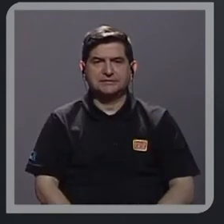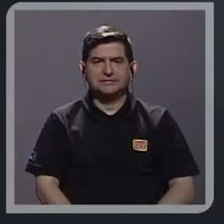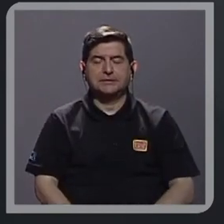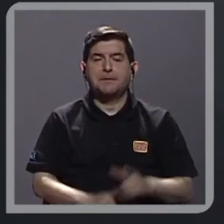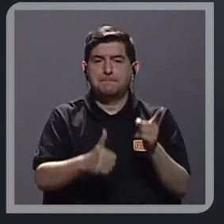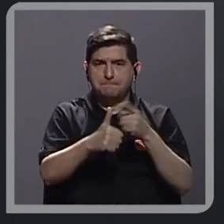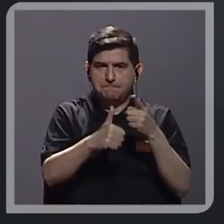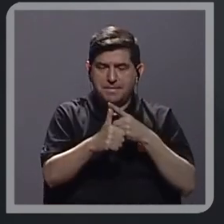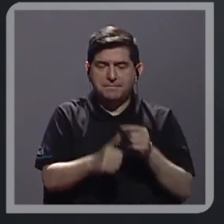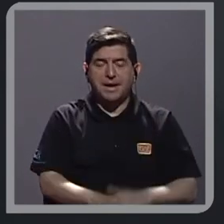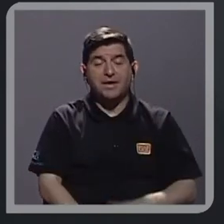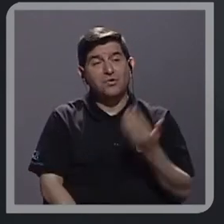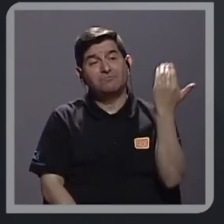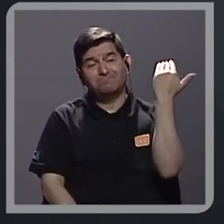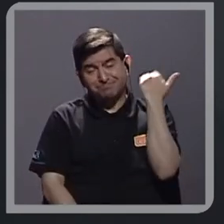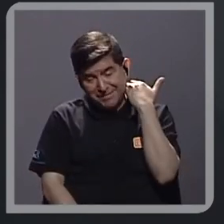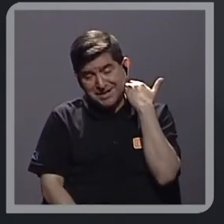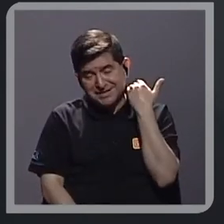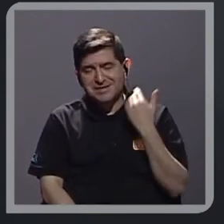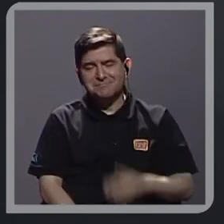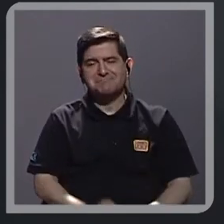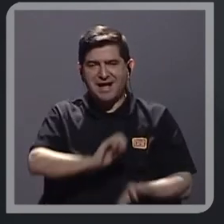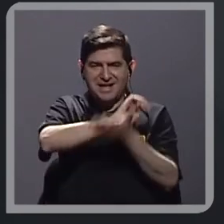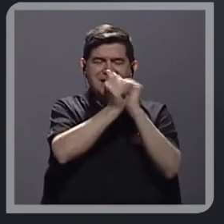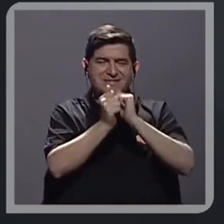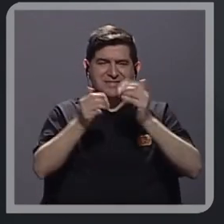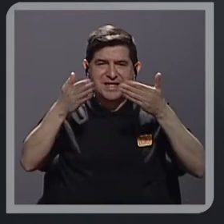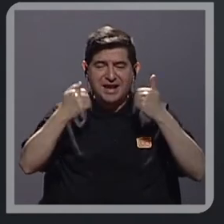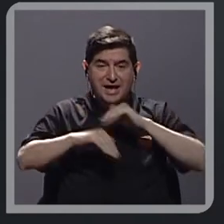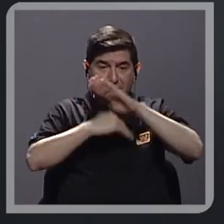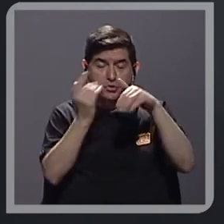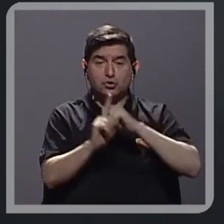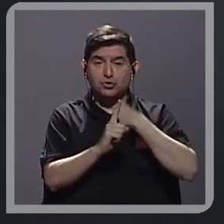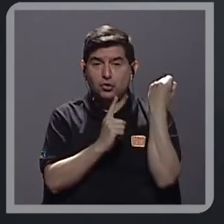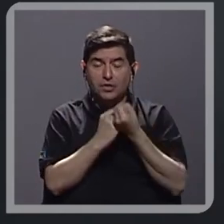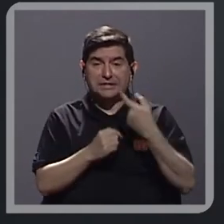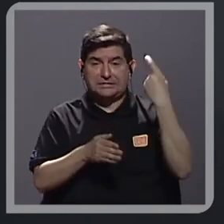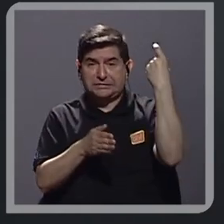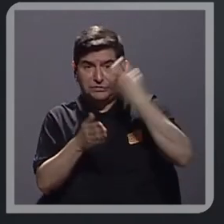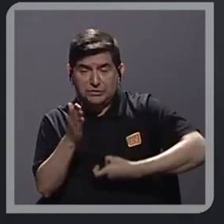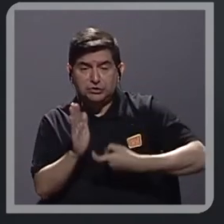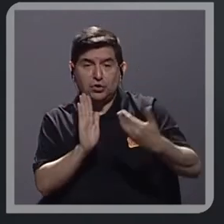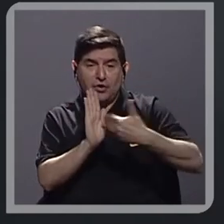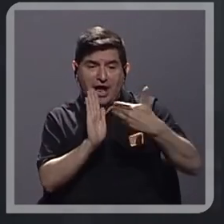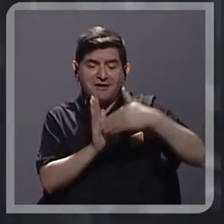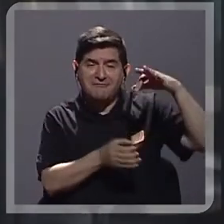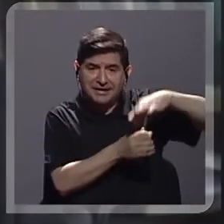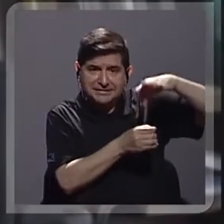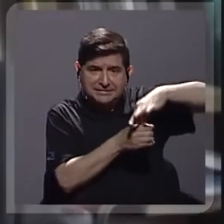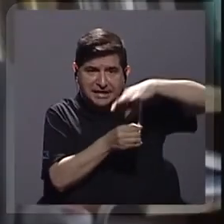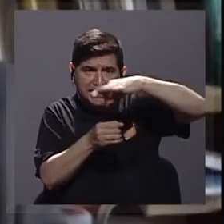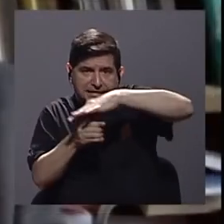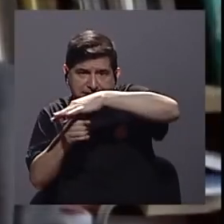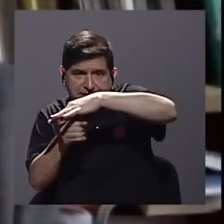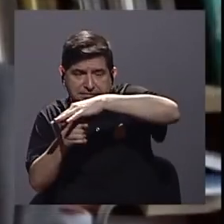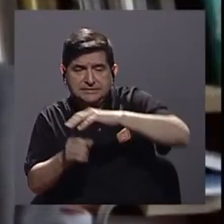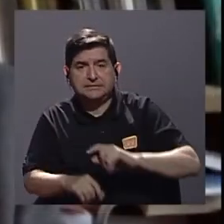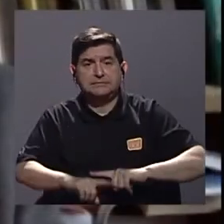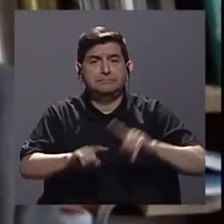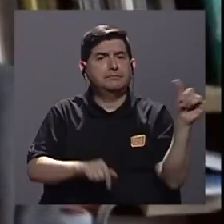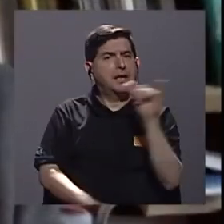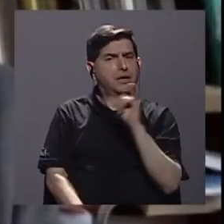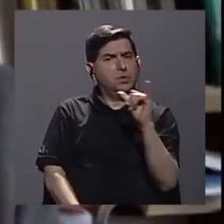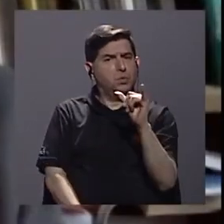En primer lugar, es víctima del cambio climático, todos los eventos extremos van a dañar a la agricultura, pero